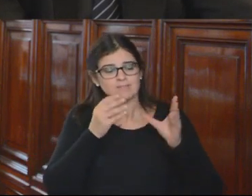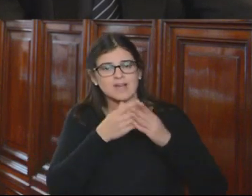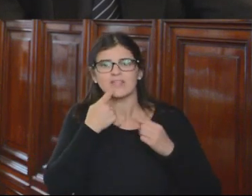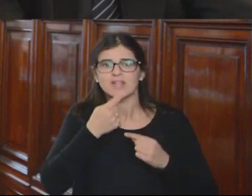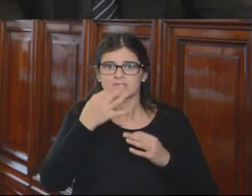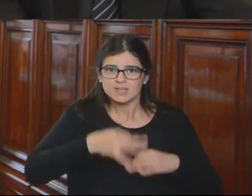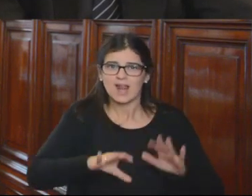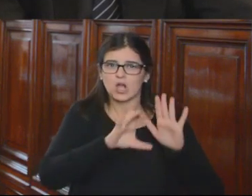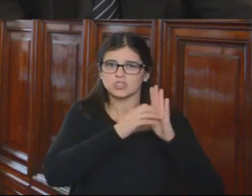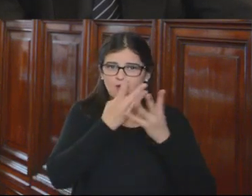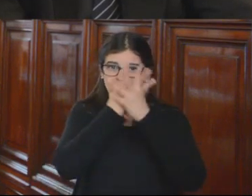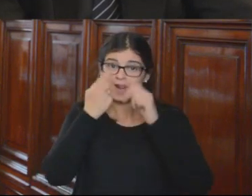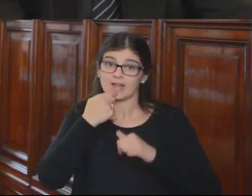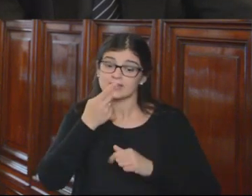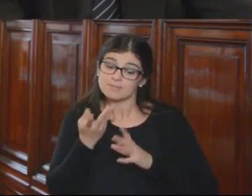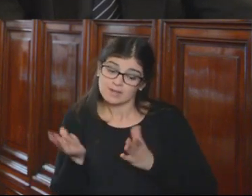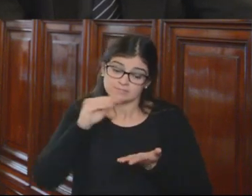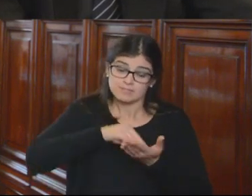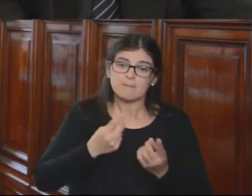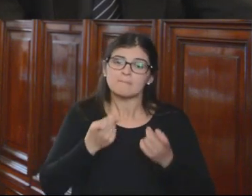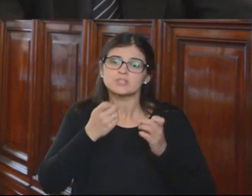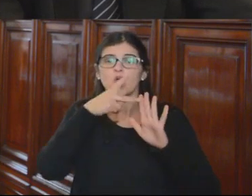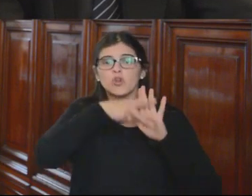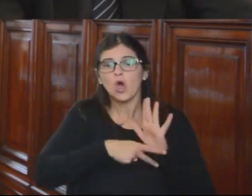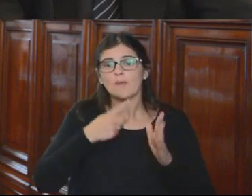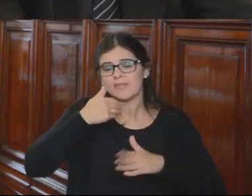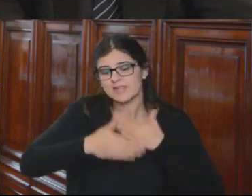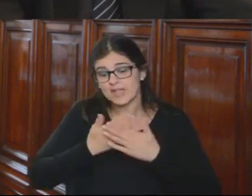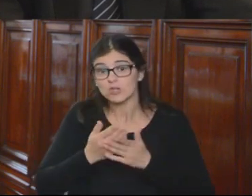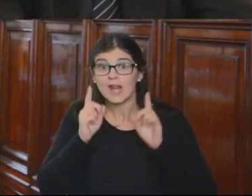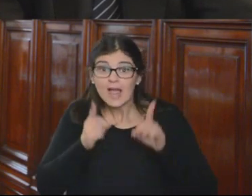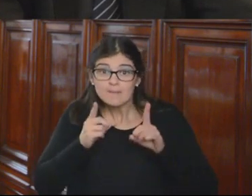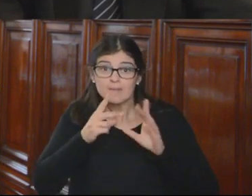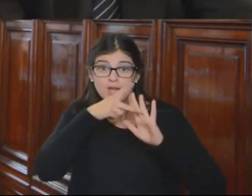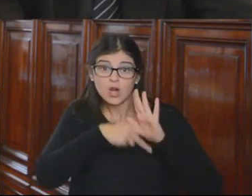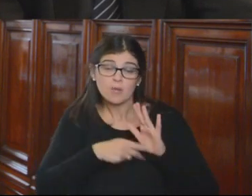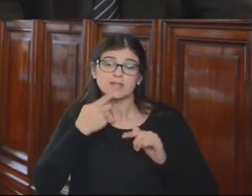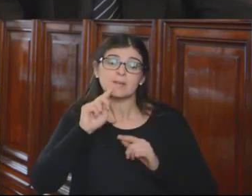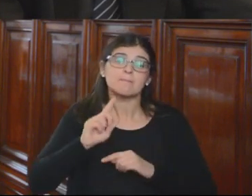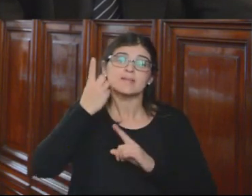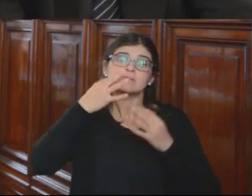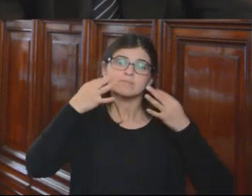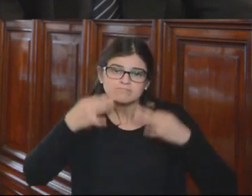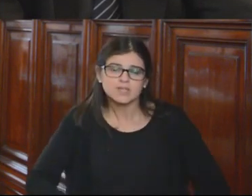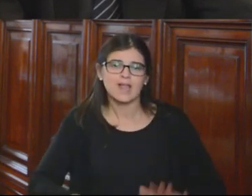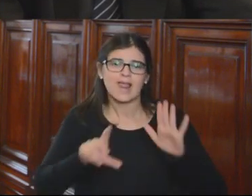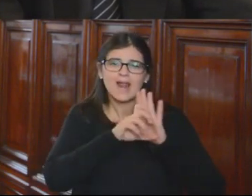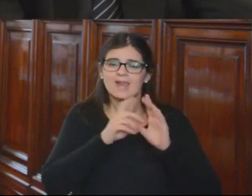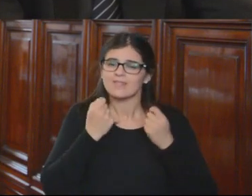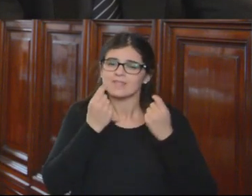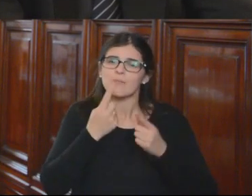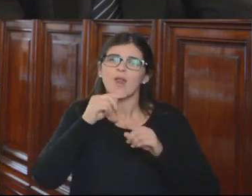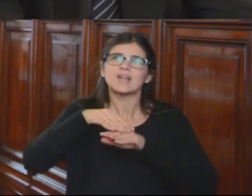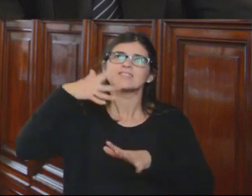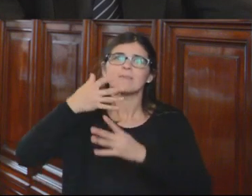Constitución, para su implementación se requirieron normas de desarrollo, las mismas que en el marco del principio de legalidad fueron generadas por la